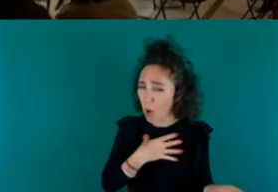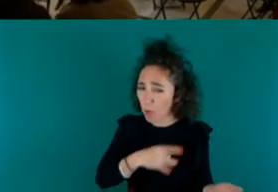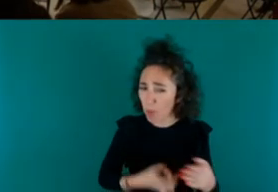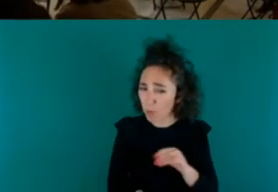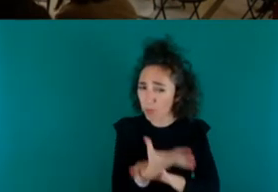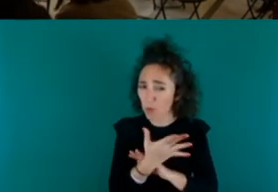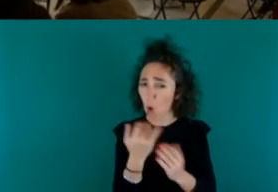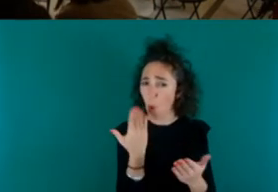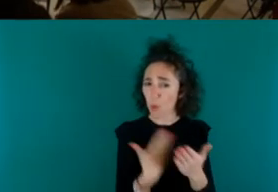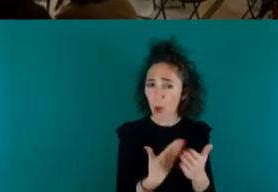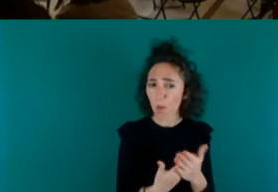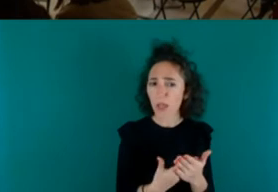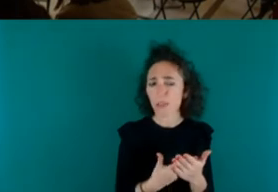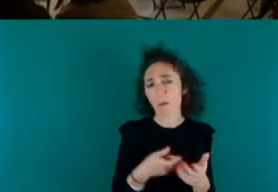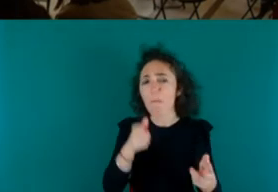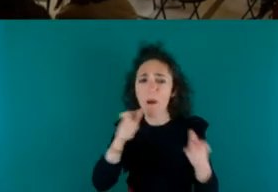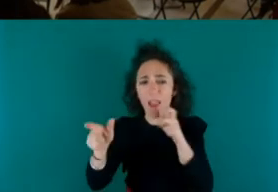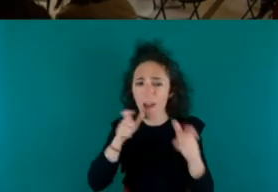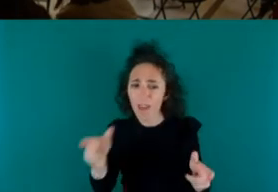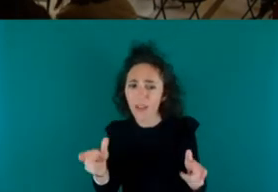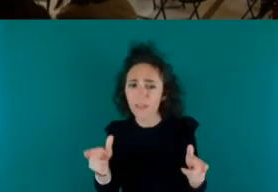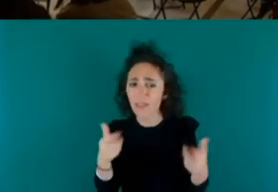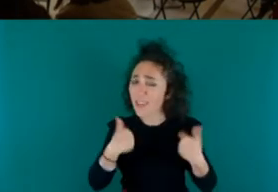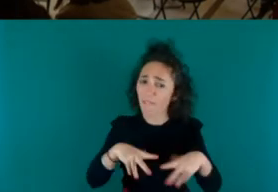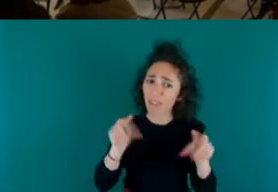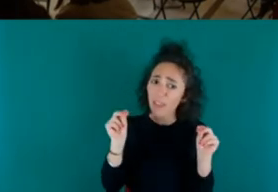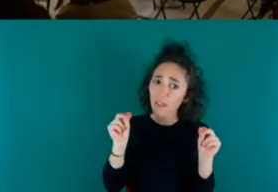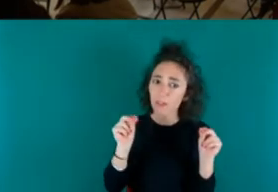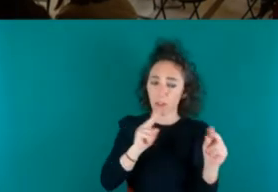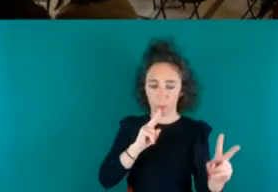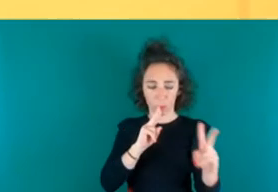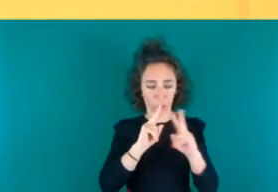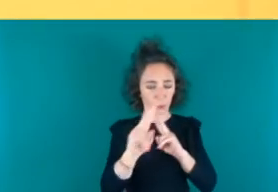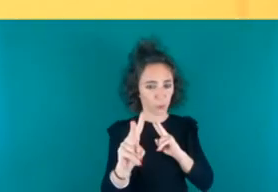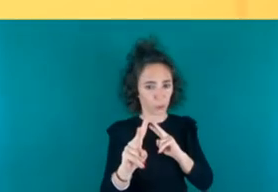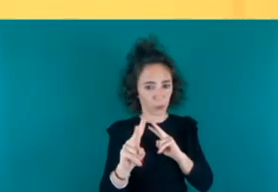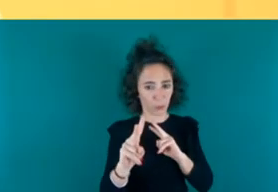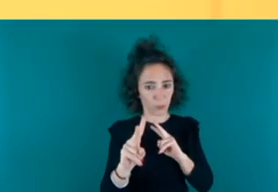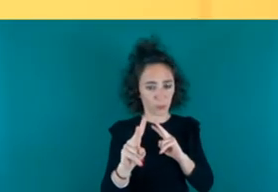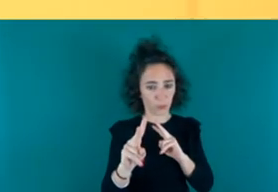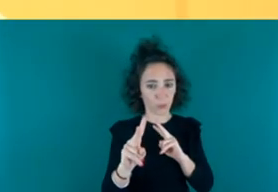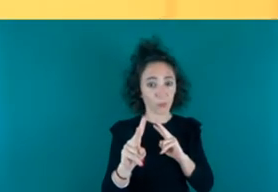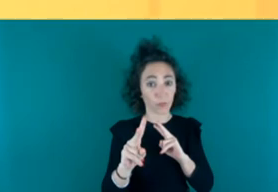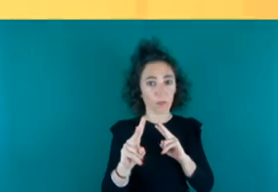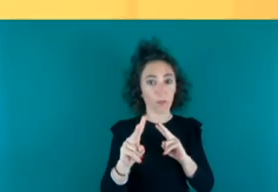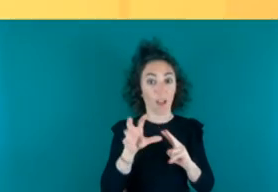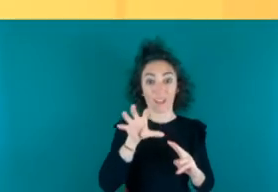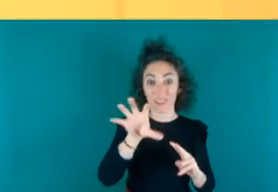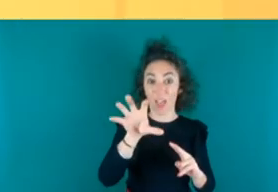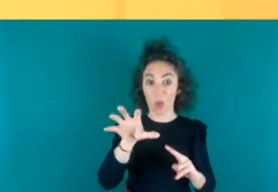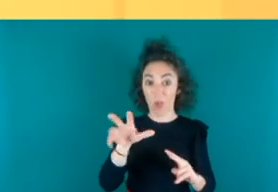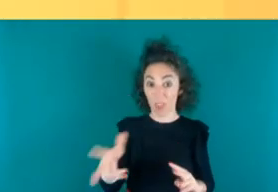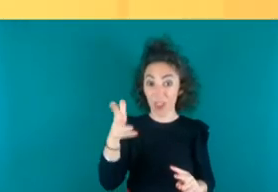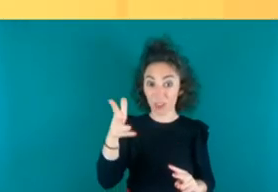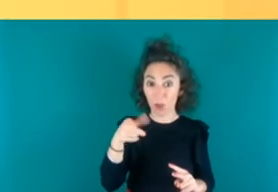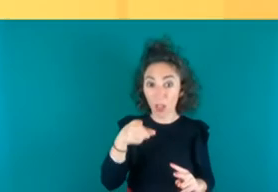y ya está evidentemente vamos en un estado de derecho no se debería permitir